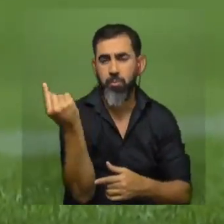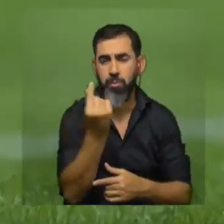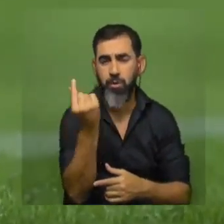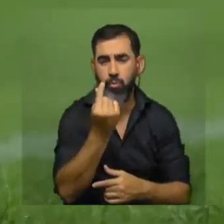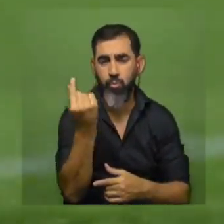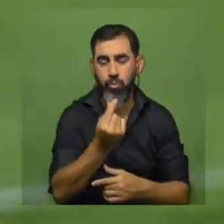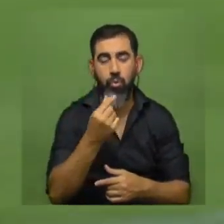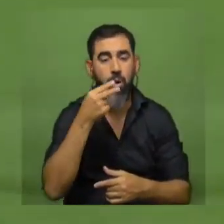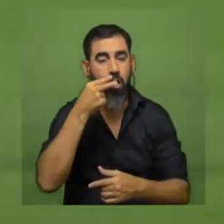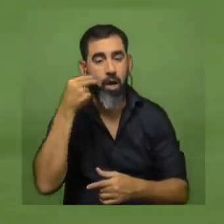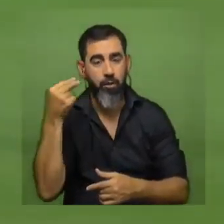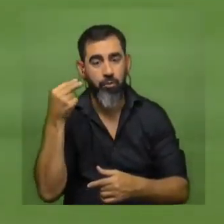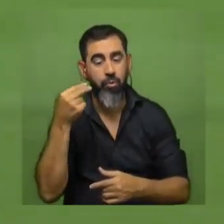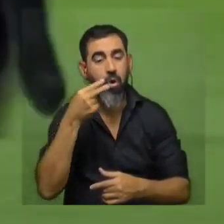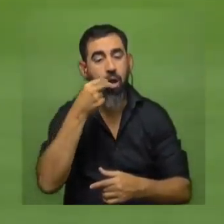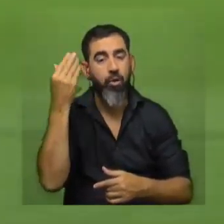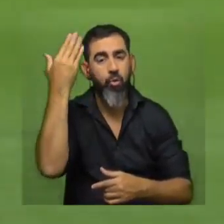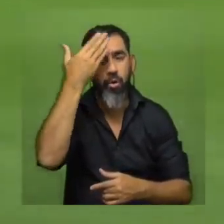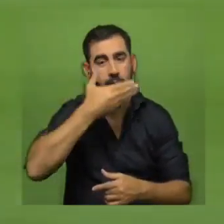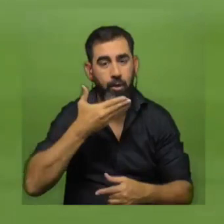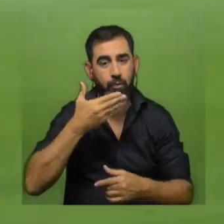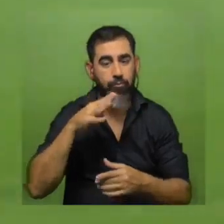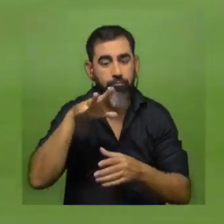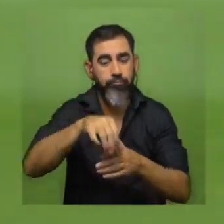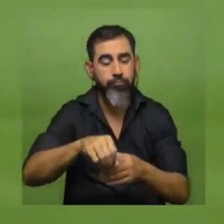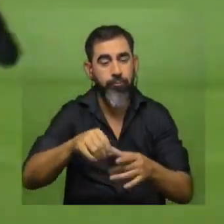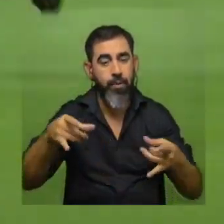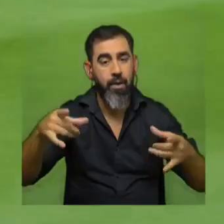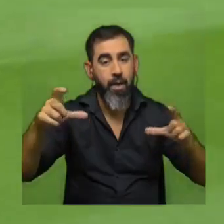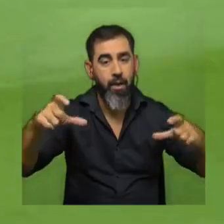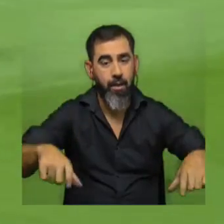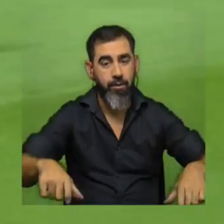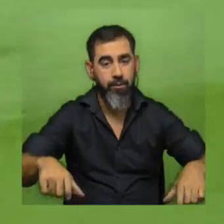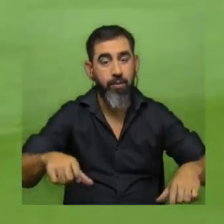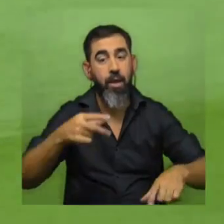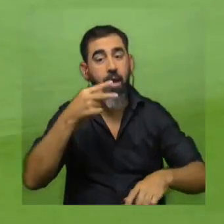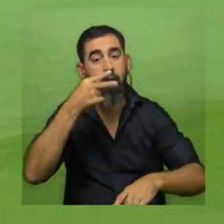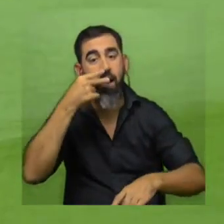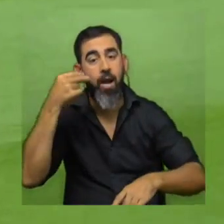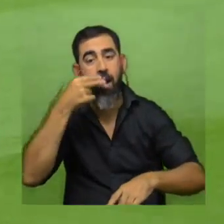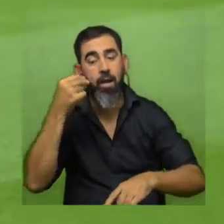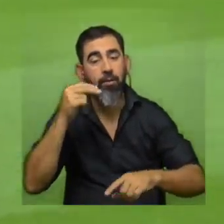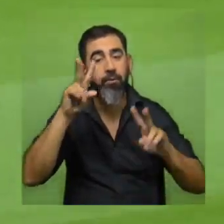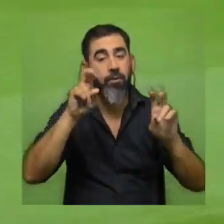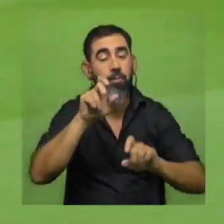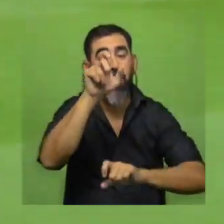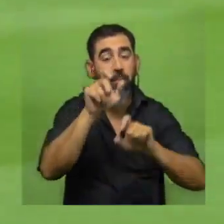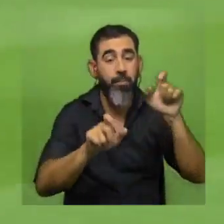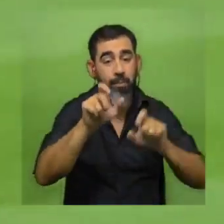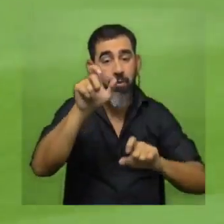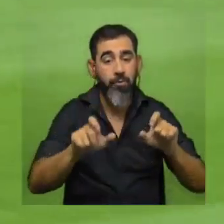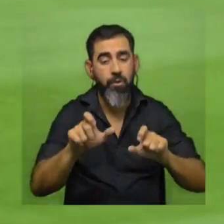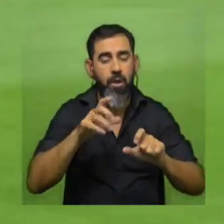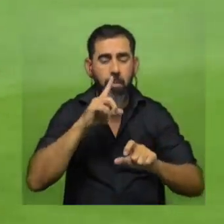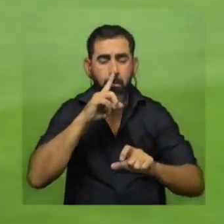En un gato. Un gato negro invadió la cancha. Estos felinos son significativos para las personas desde